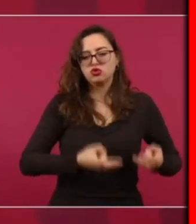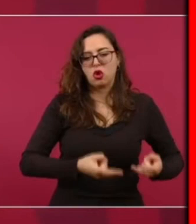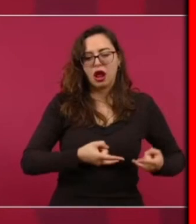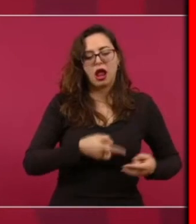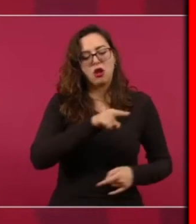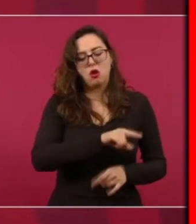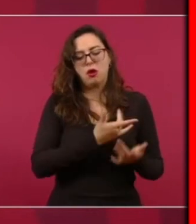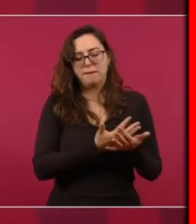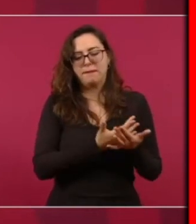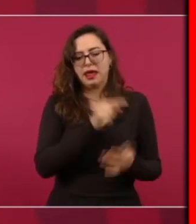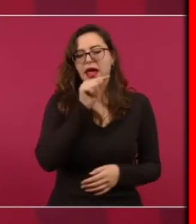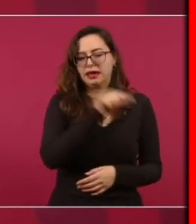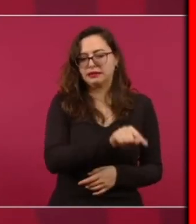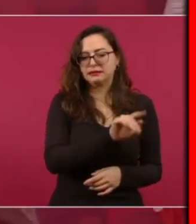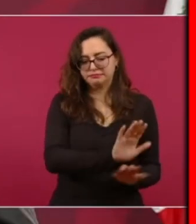Zócalo